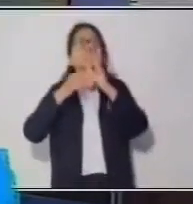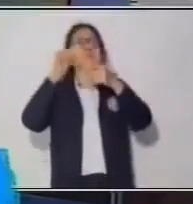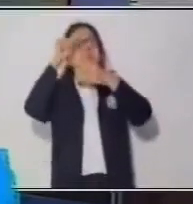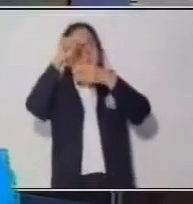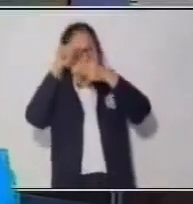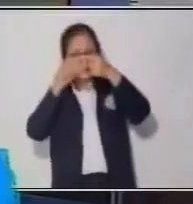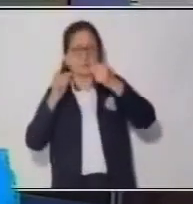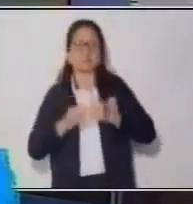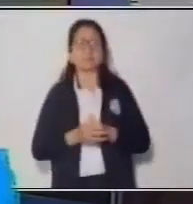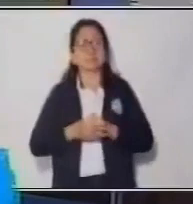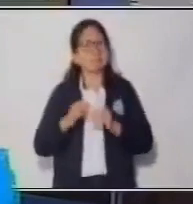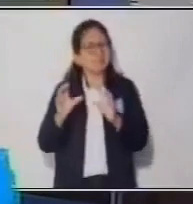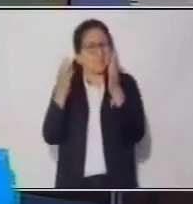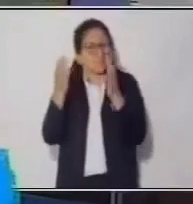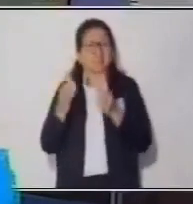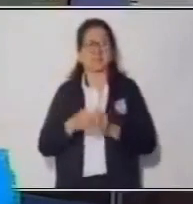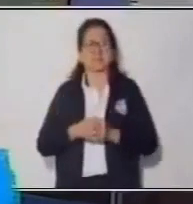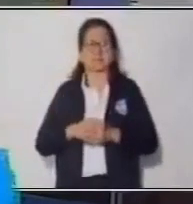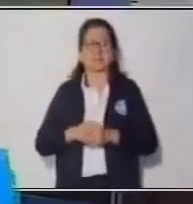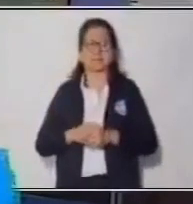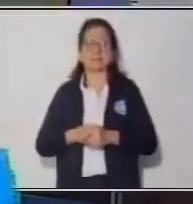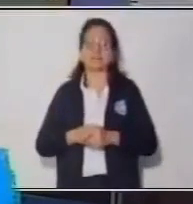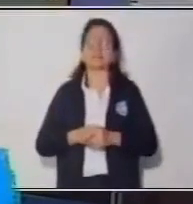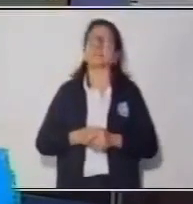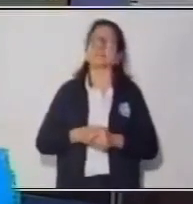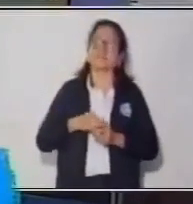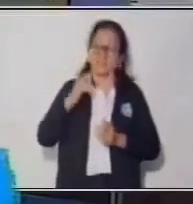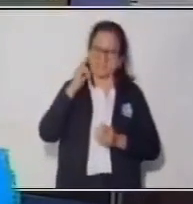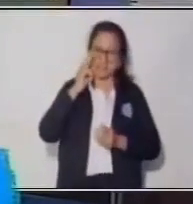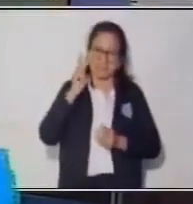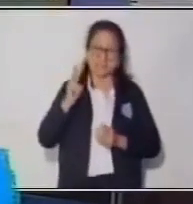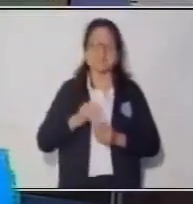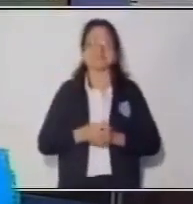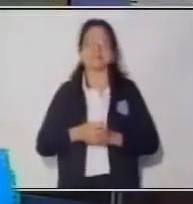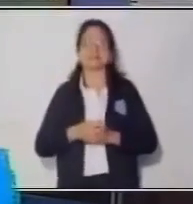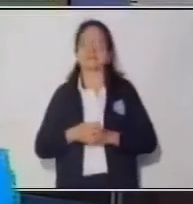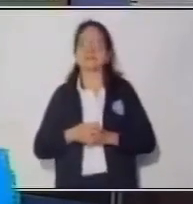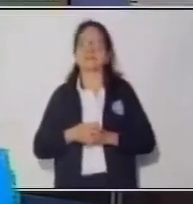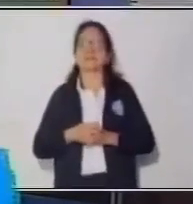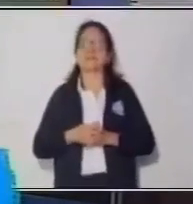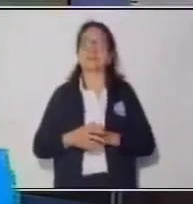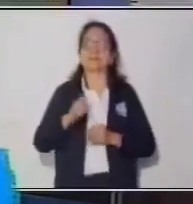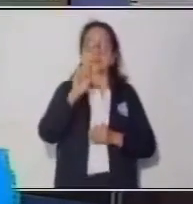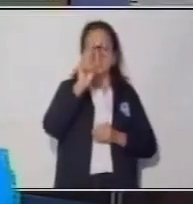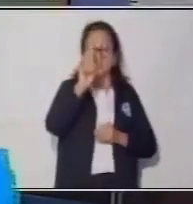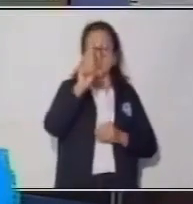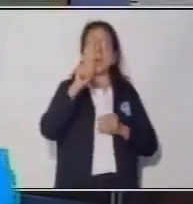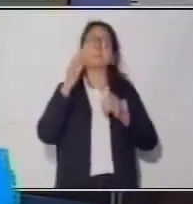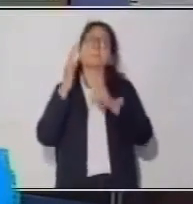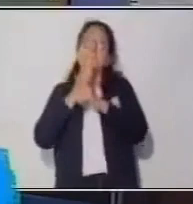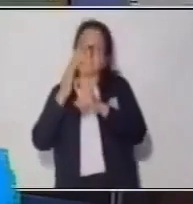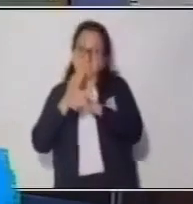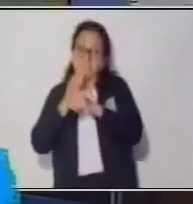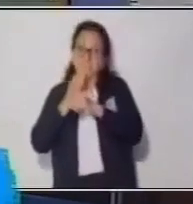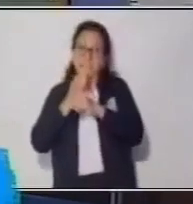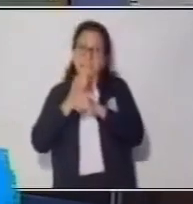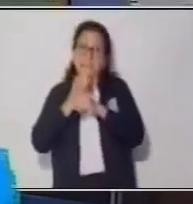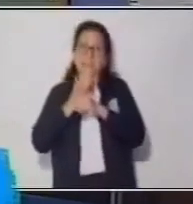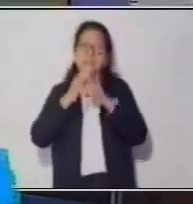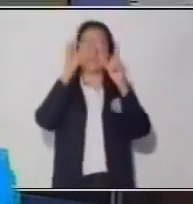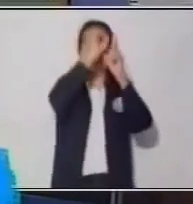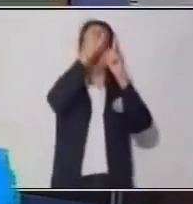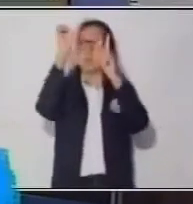preguntar cómo vamos a aplicar esto. Muy bien, vamos a aplicarlo por medio de un problema. Entonces,